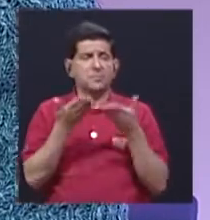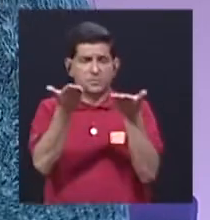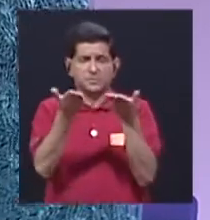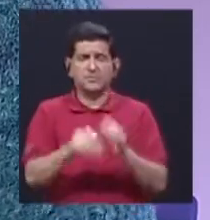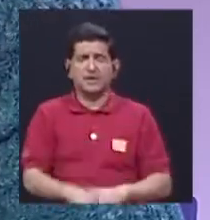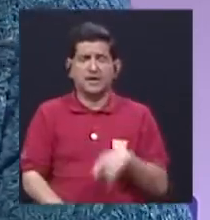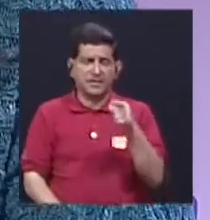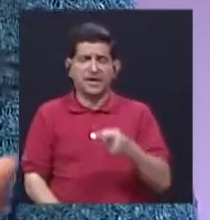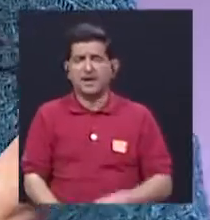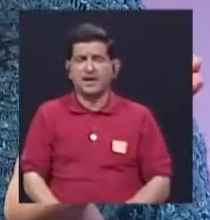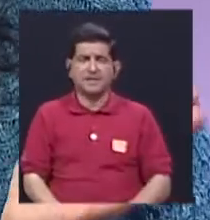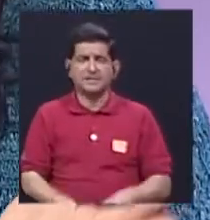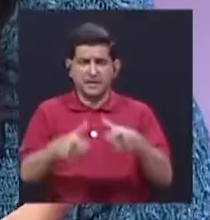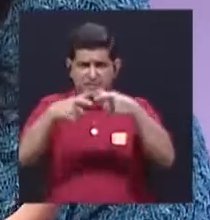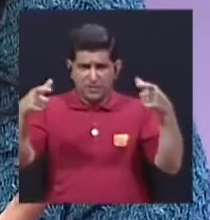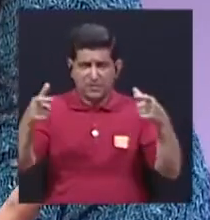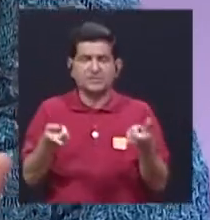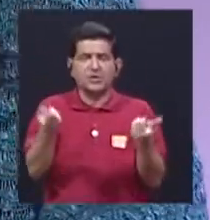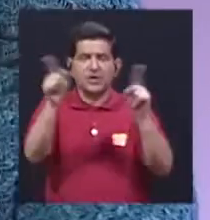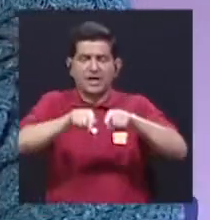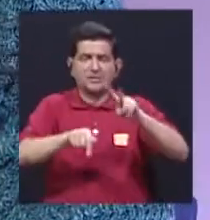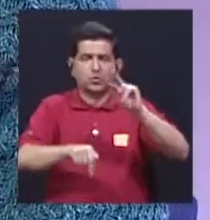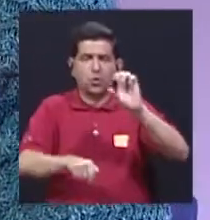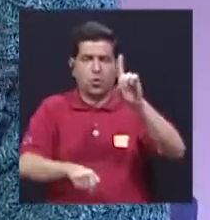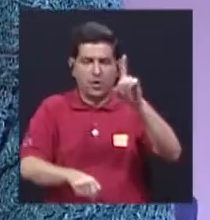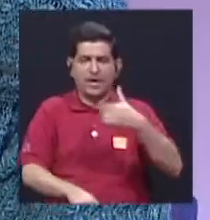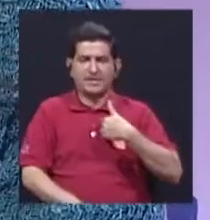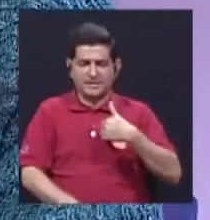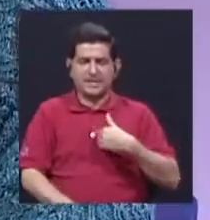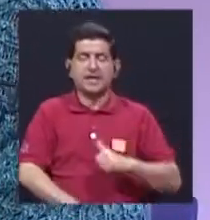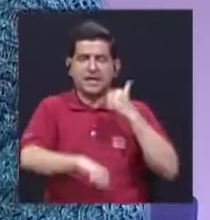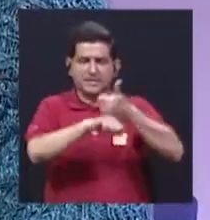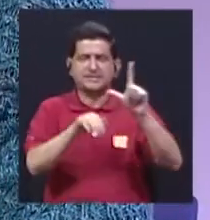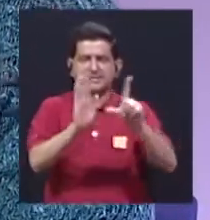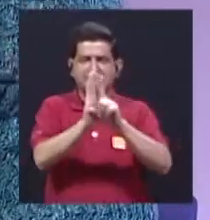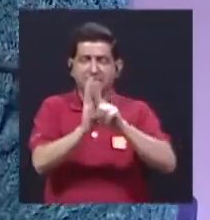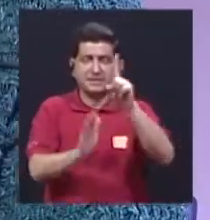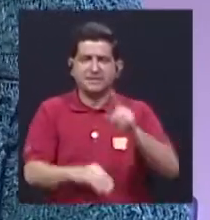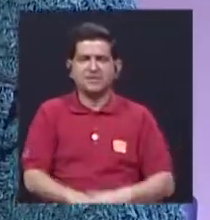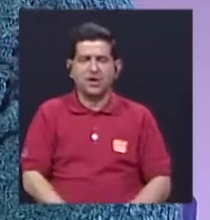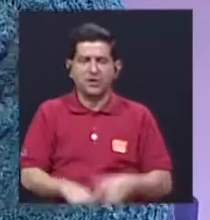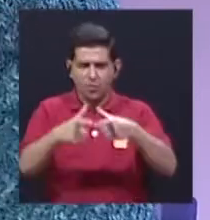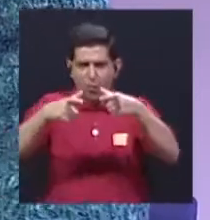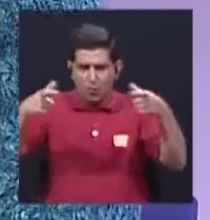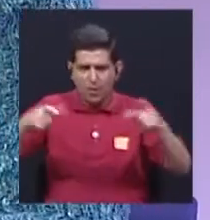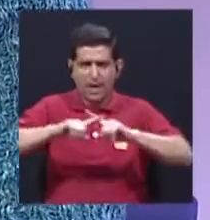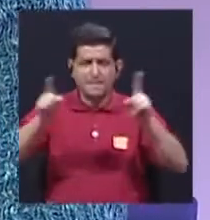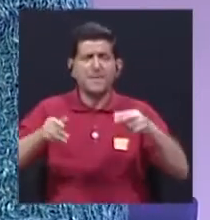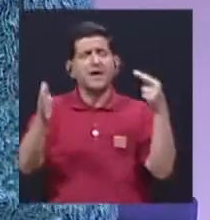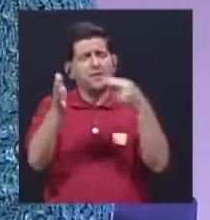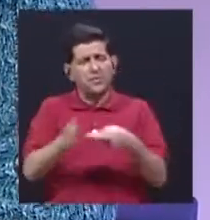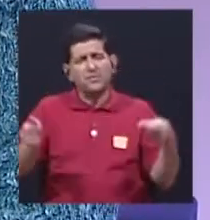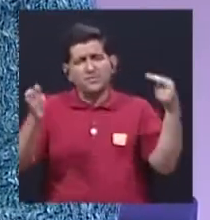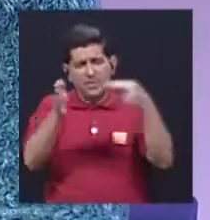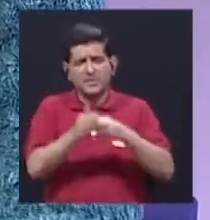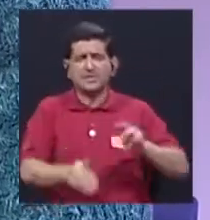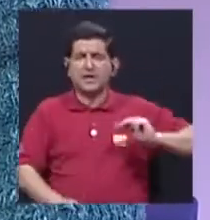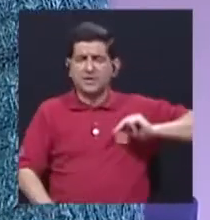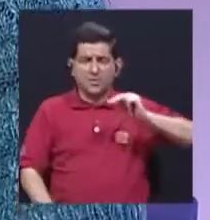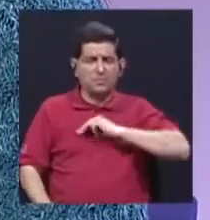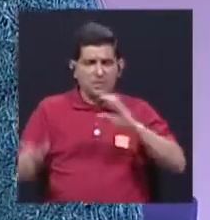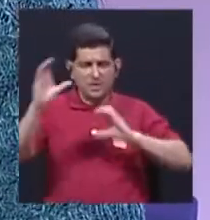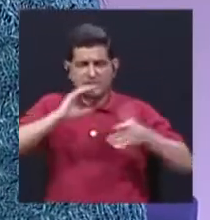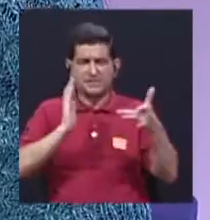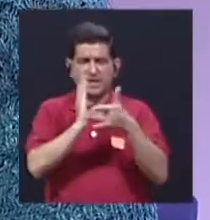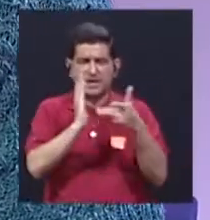frecuencias. Por ejemplo, hay casos como el de la UNED, que tiene asignada por ley una frecuencia y de manera reiterada el MISID y